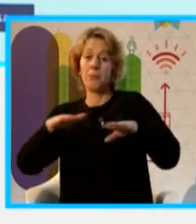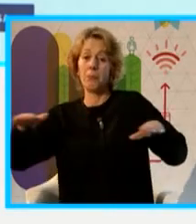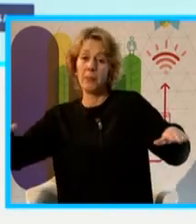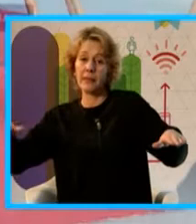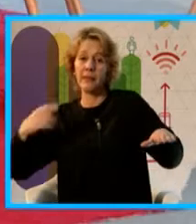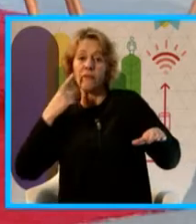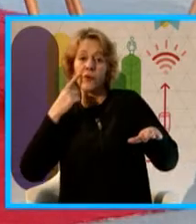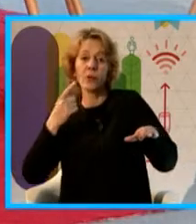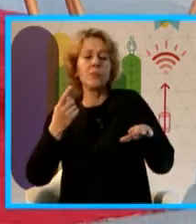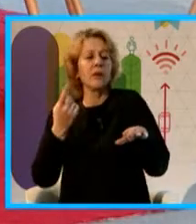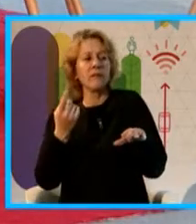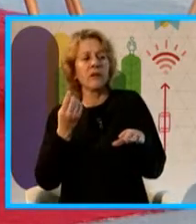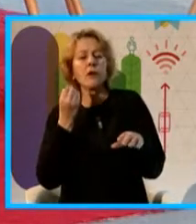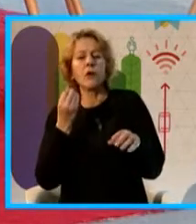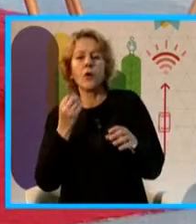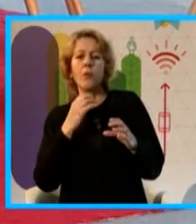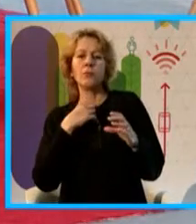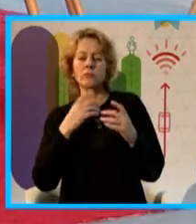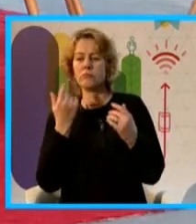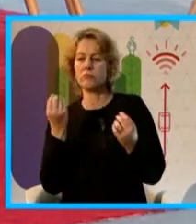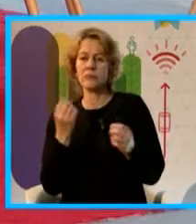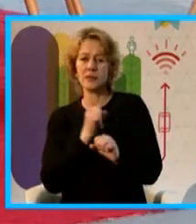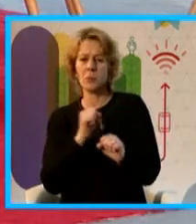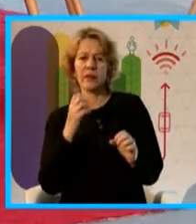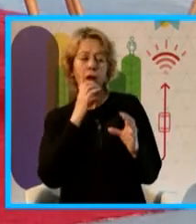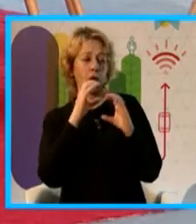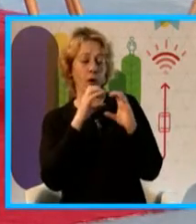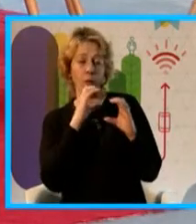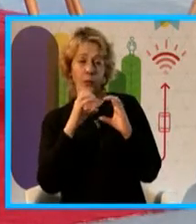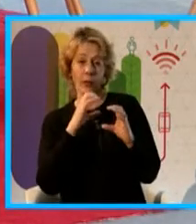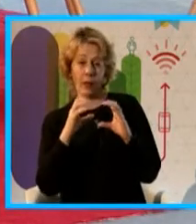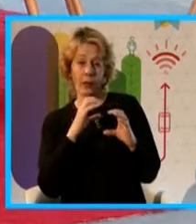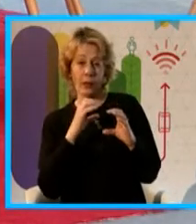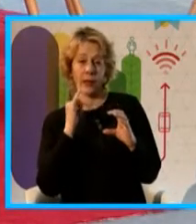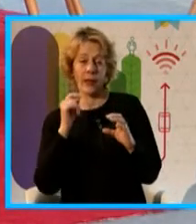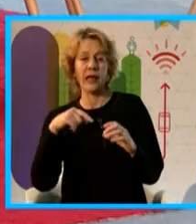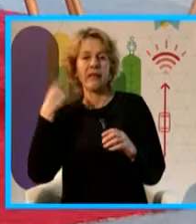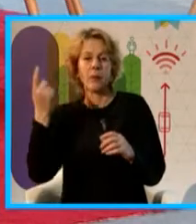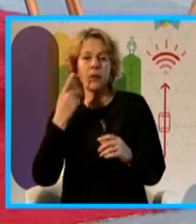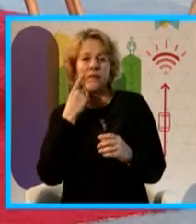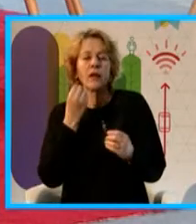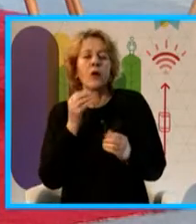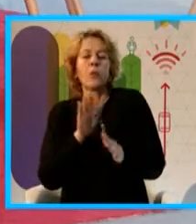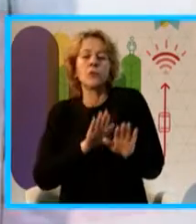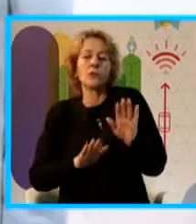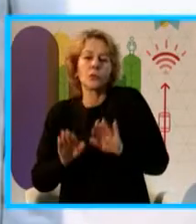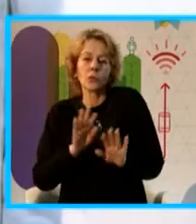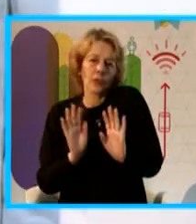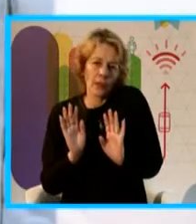pudiéramos comunicarnos, en principio comunicarnos y después otras cosas más que vamos a ver.